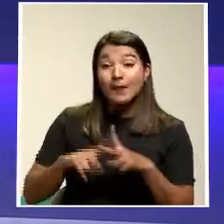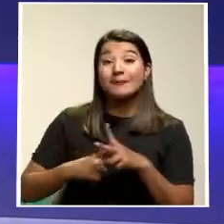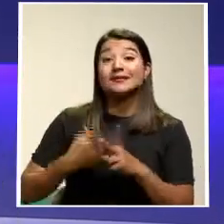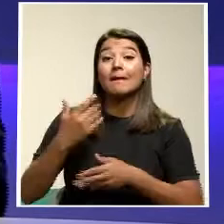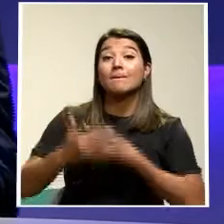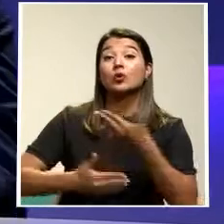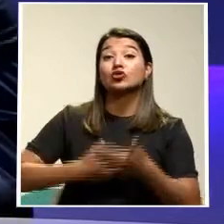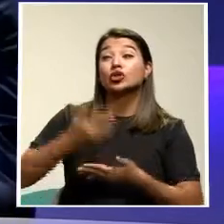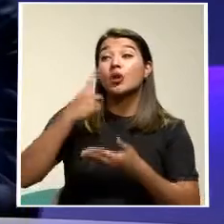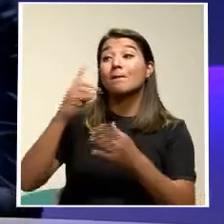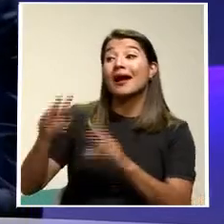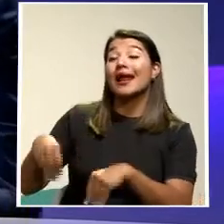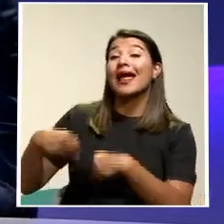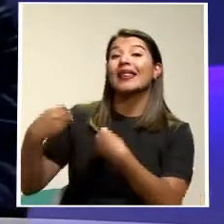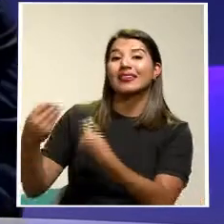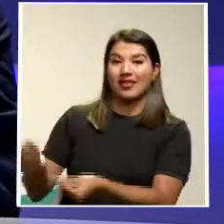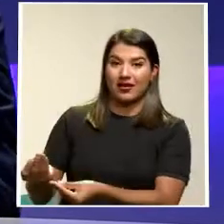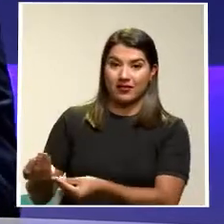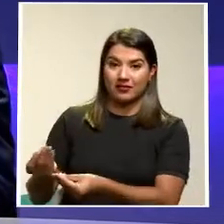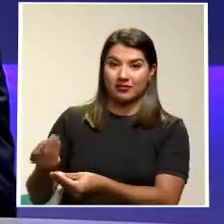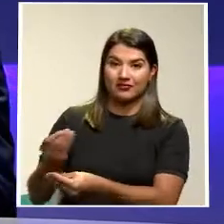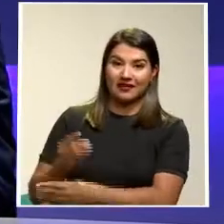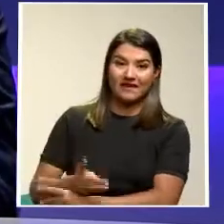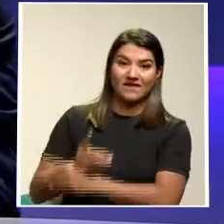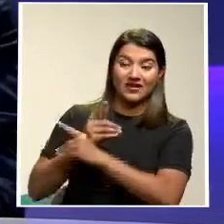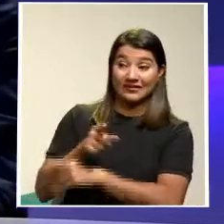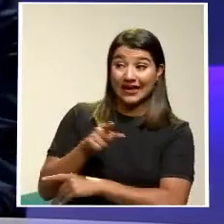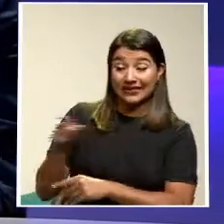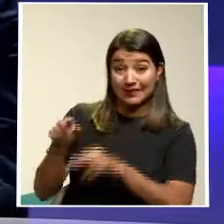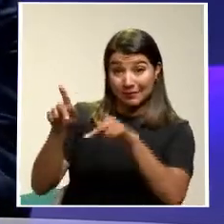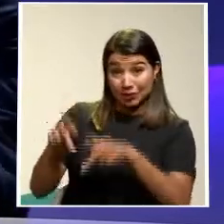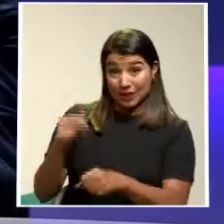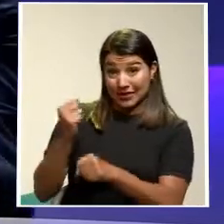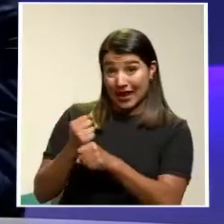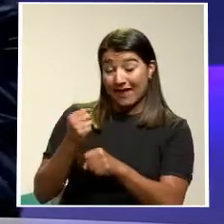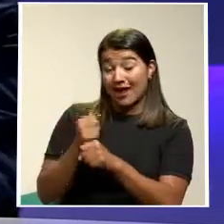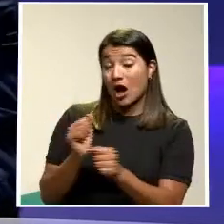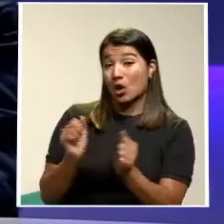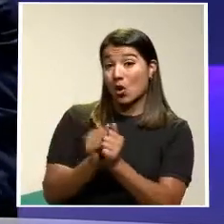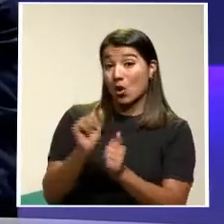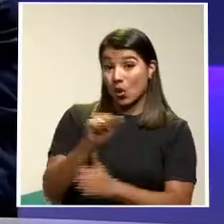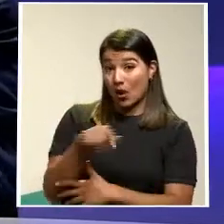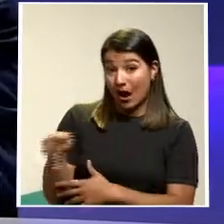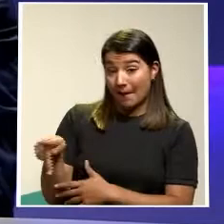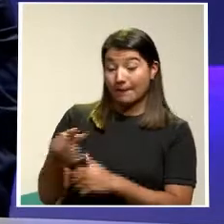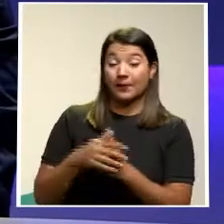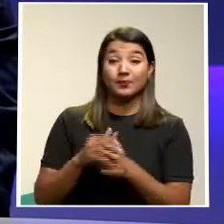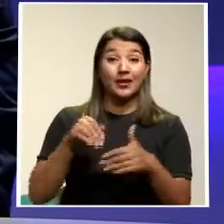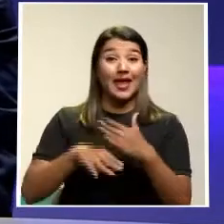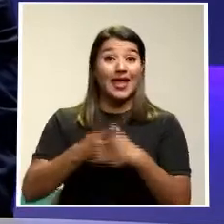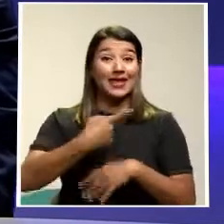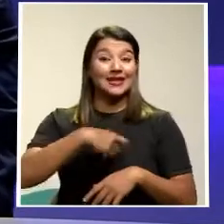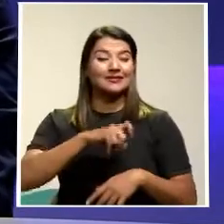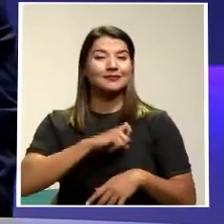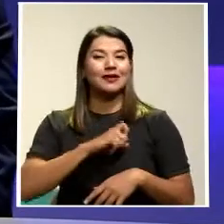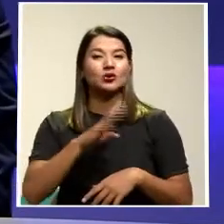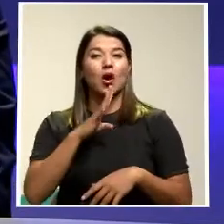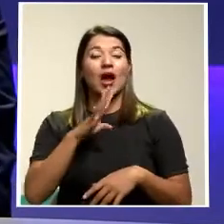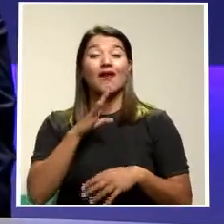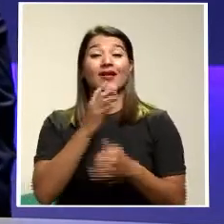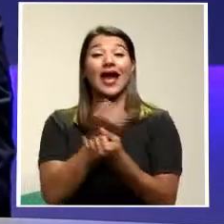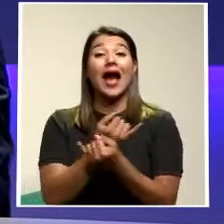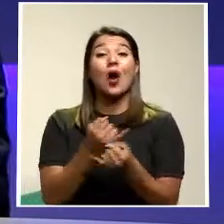autónomos O son falsos autónomos O hay una relación directa Inclusive En el derecho comparado Se habla en España De un autónomo Con